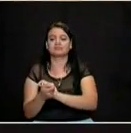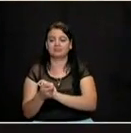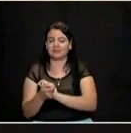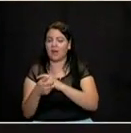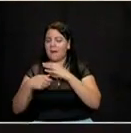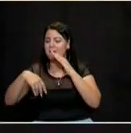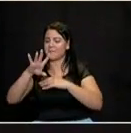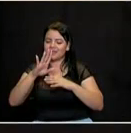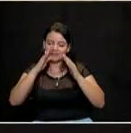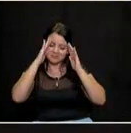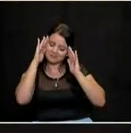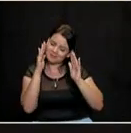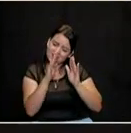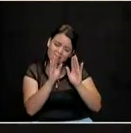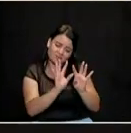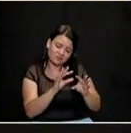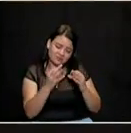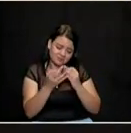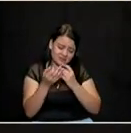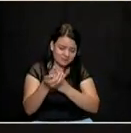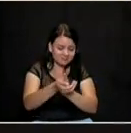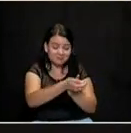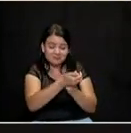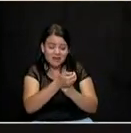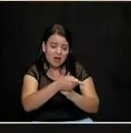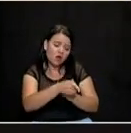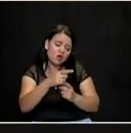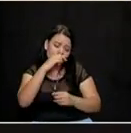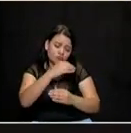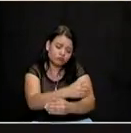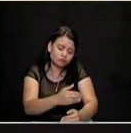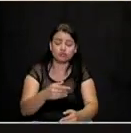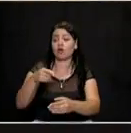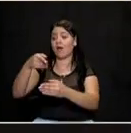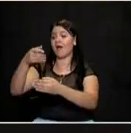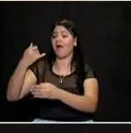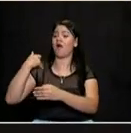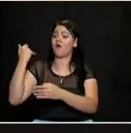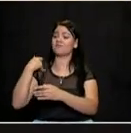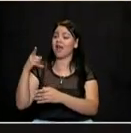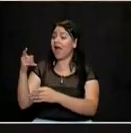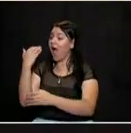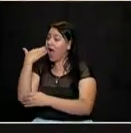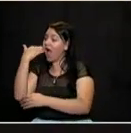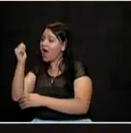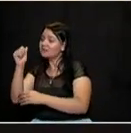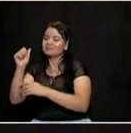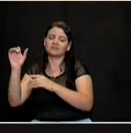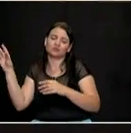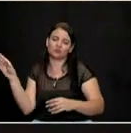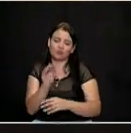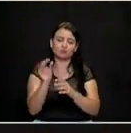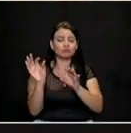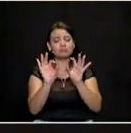familia para proteger los niños, los jóvenes, las mujeres y la familia.